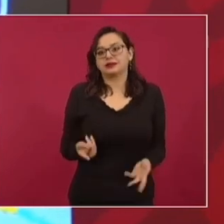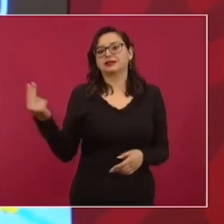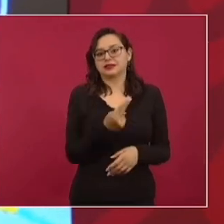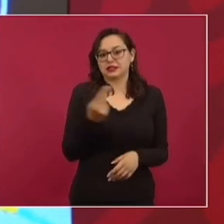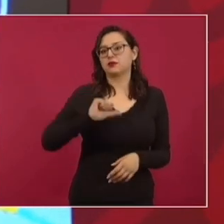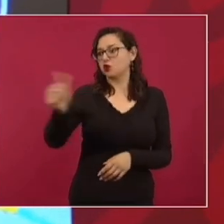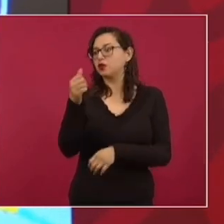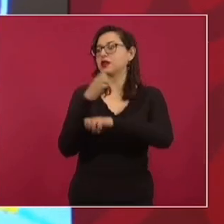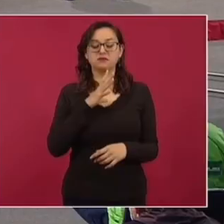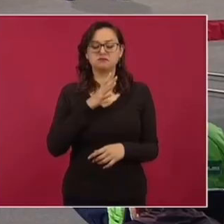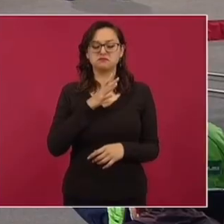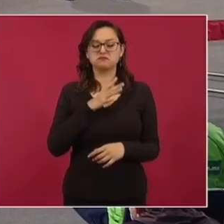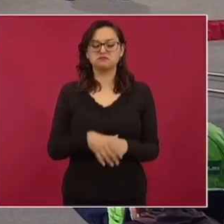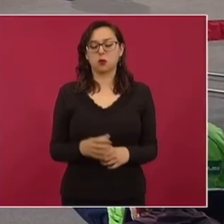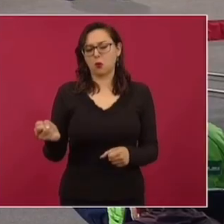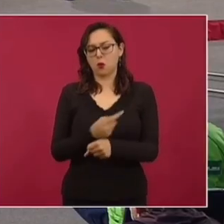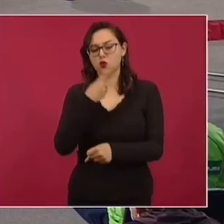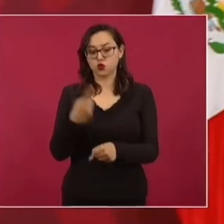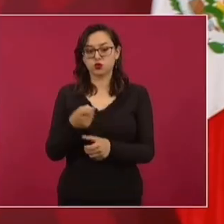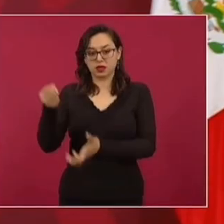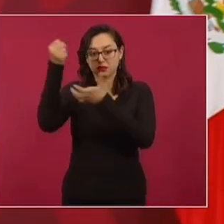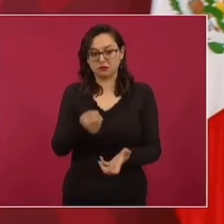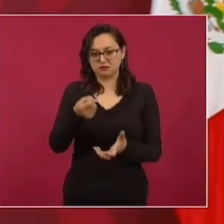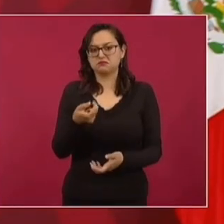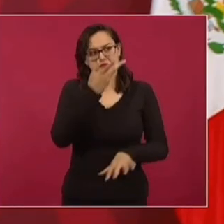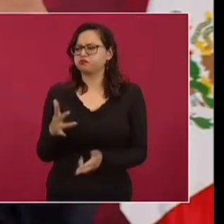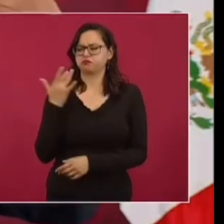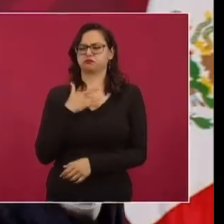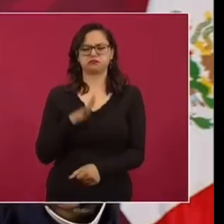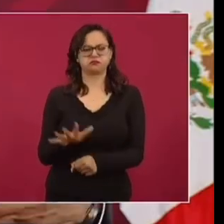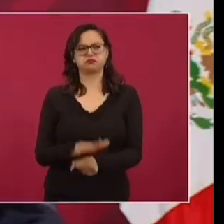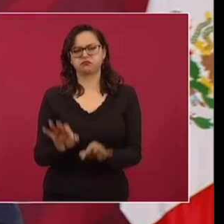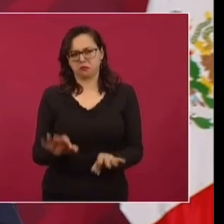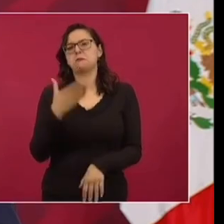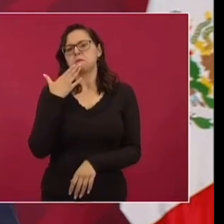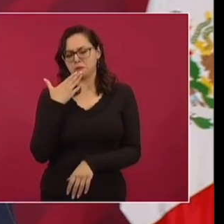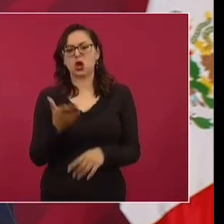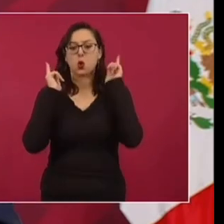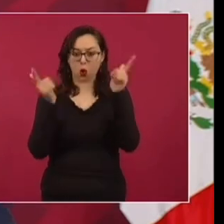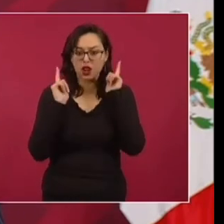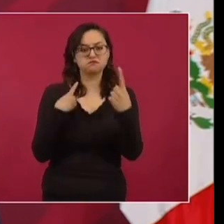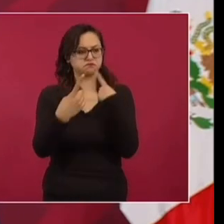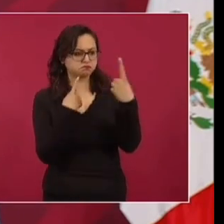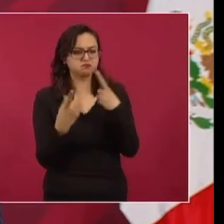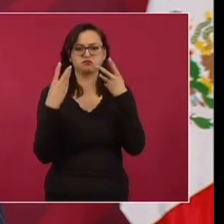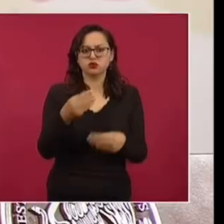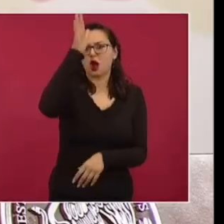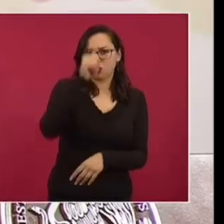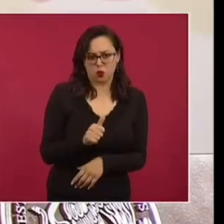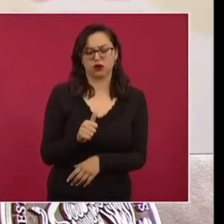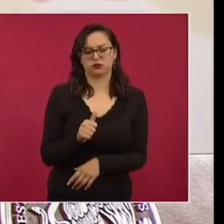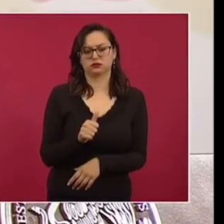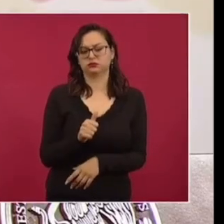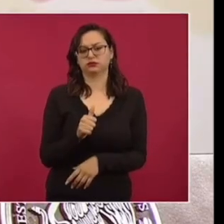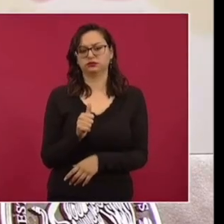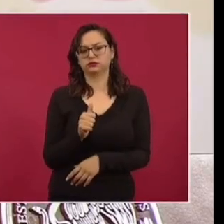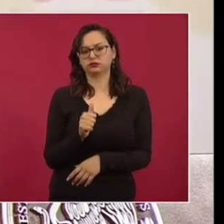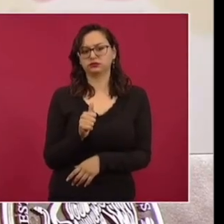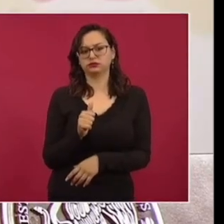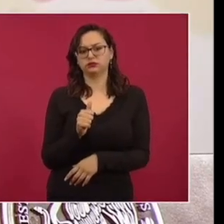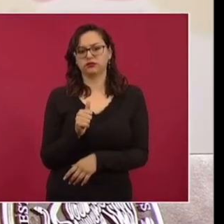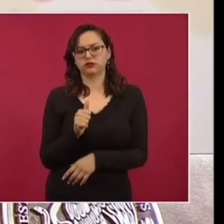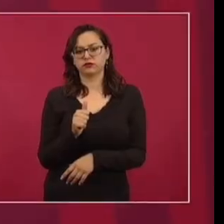los parques industriales del Istmo y queremos mantener buenas relaciones con el gobierno de Estados Unidos. Vamos nosotros a buscar acuerdos. No estamos en una